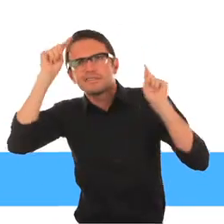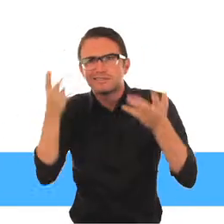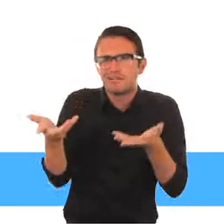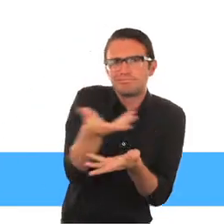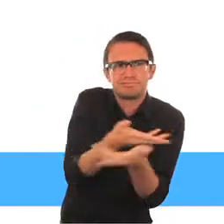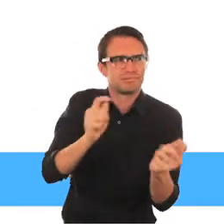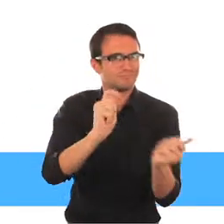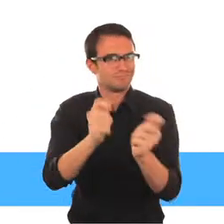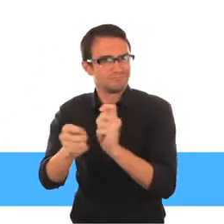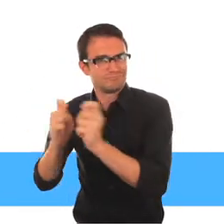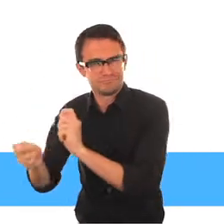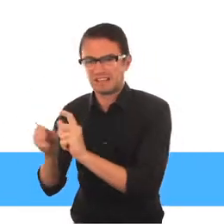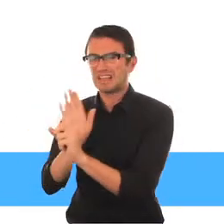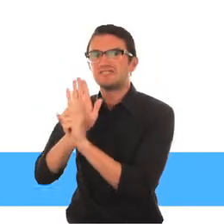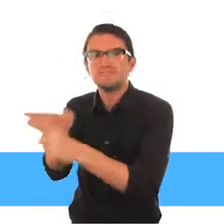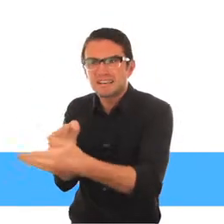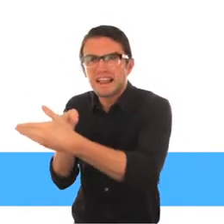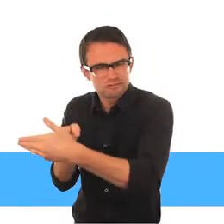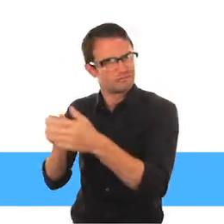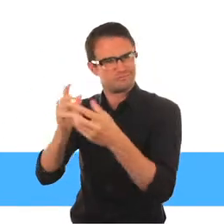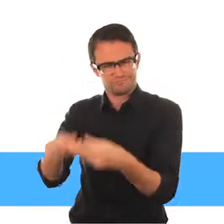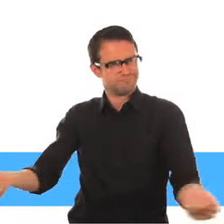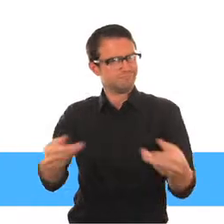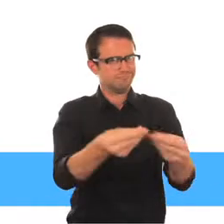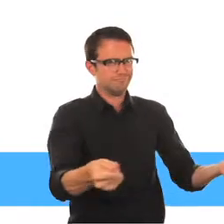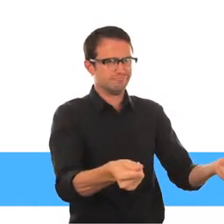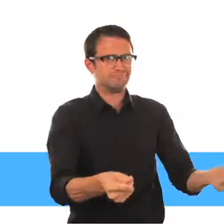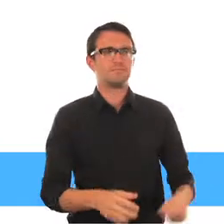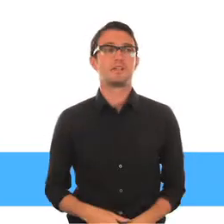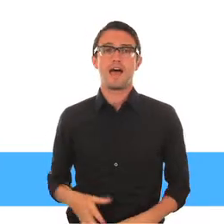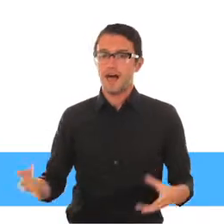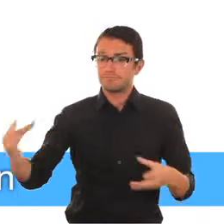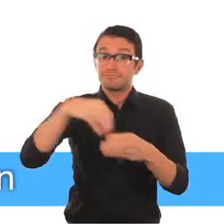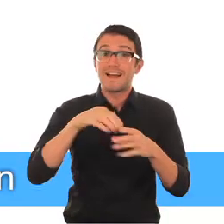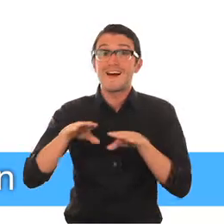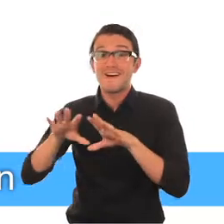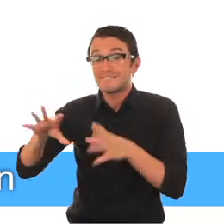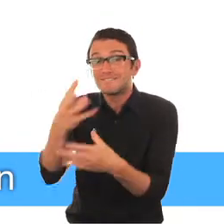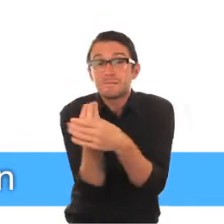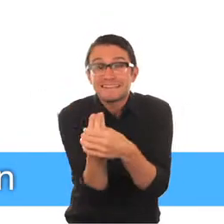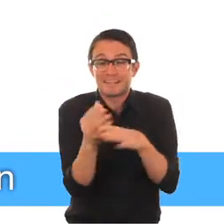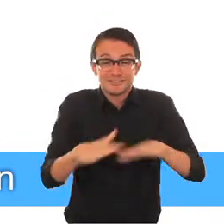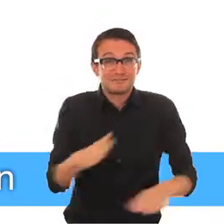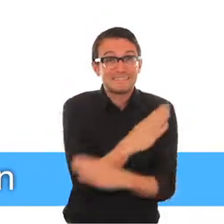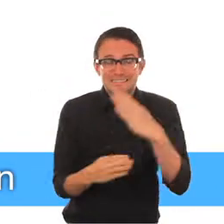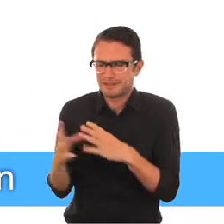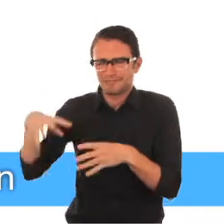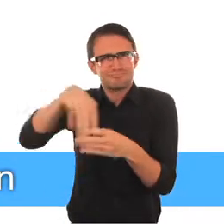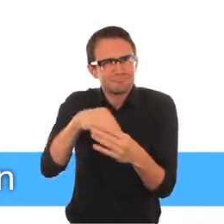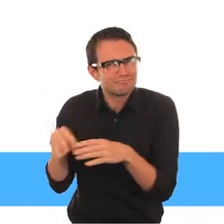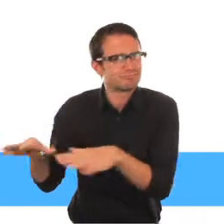sistemática el estigma y la discriminación Aumentar la participación de los niños con discapacidad, sus familias y